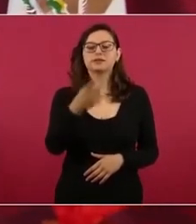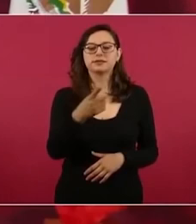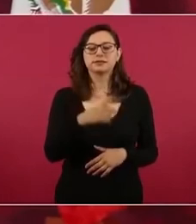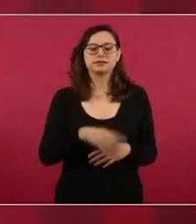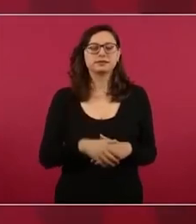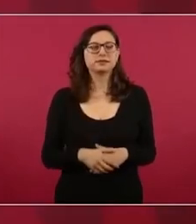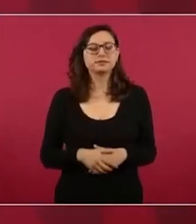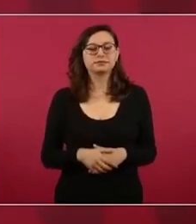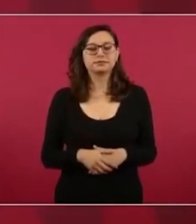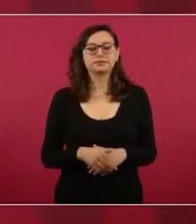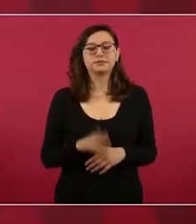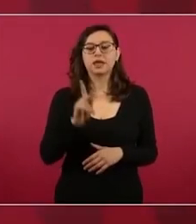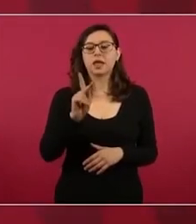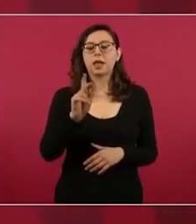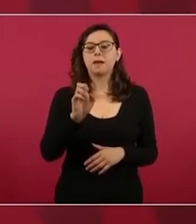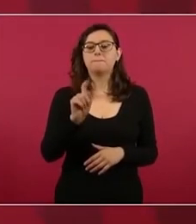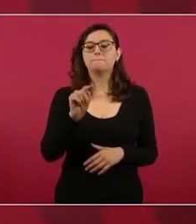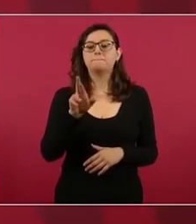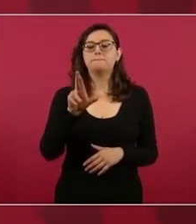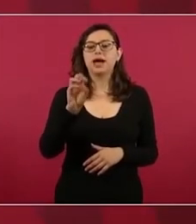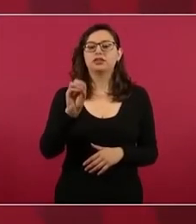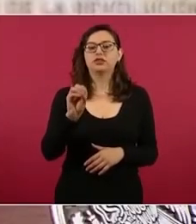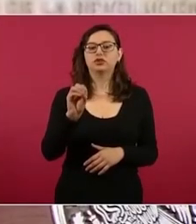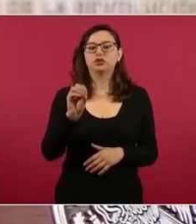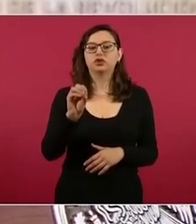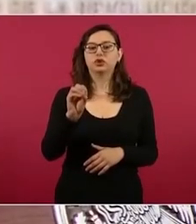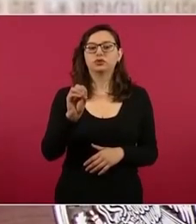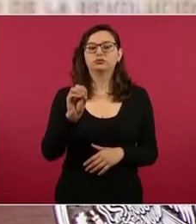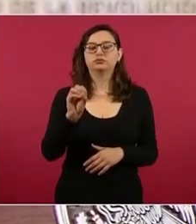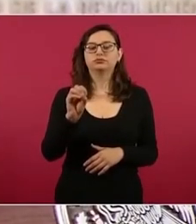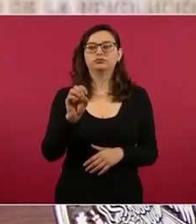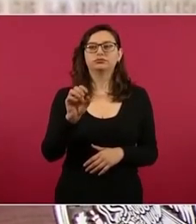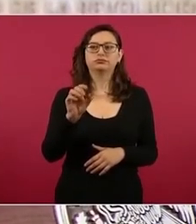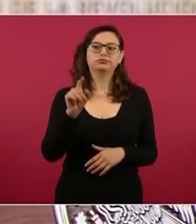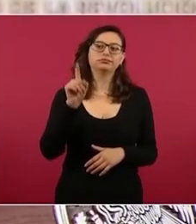Petro desde aquí